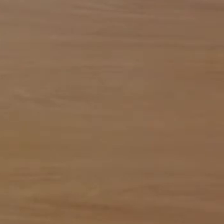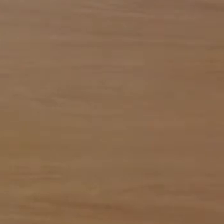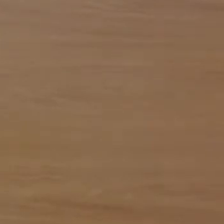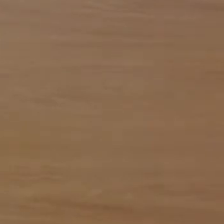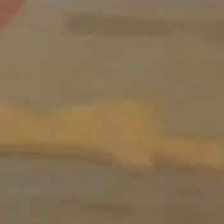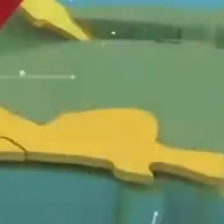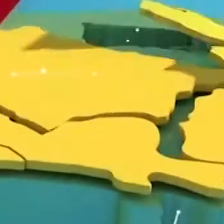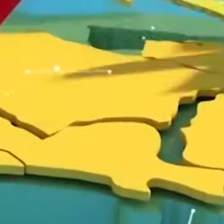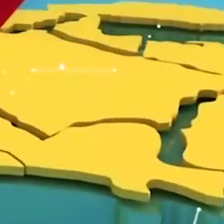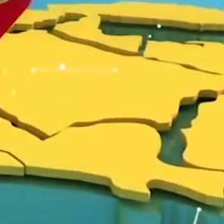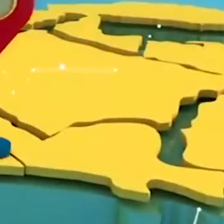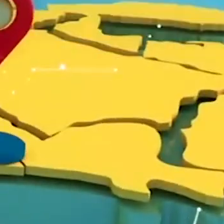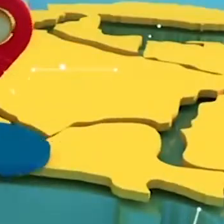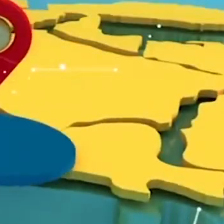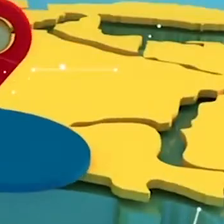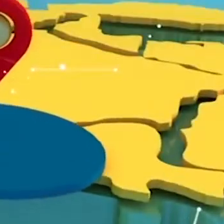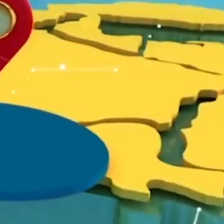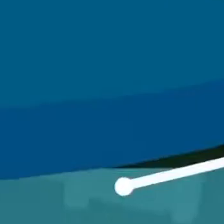este momento.